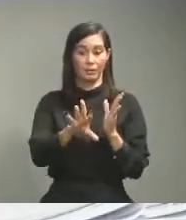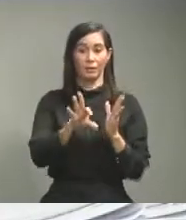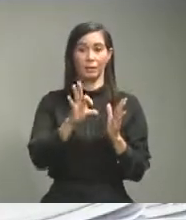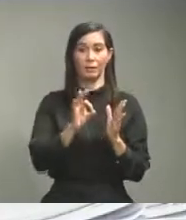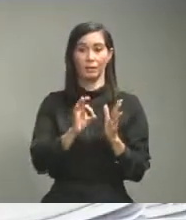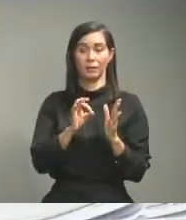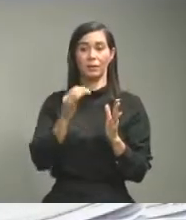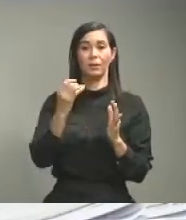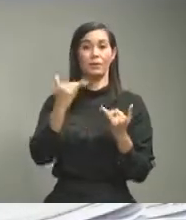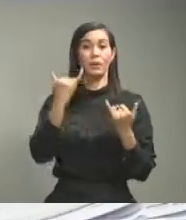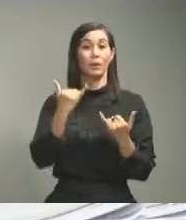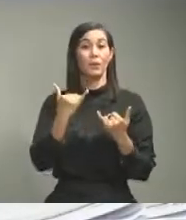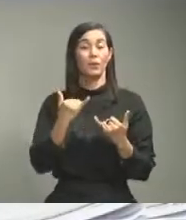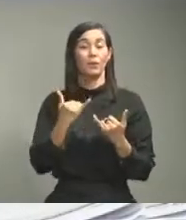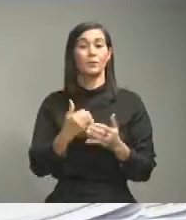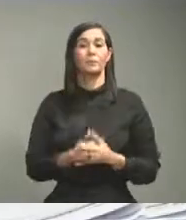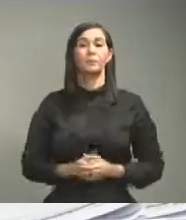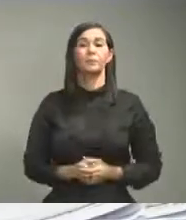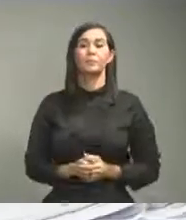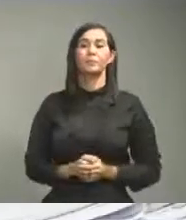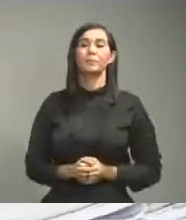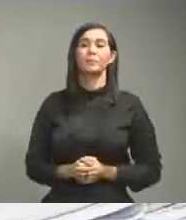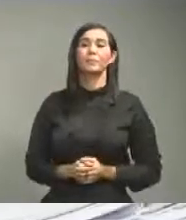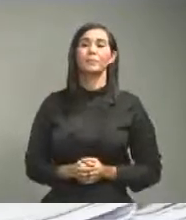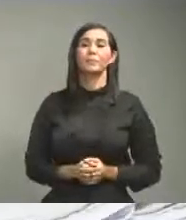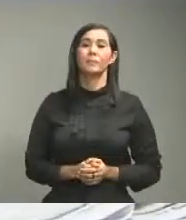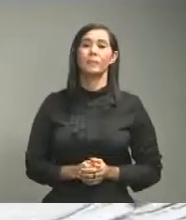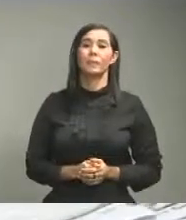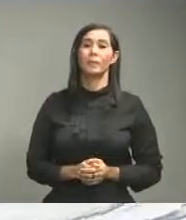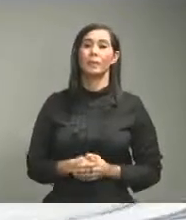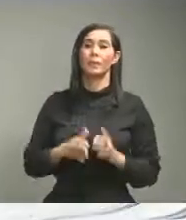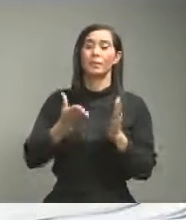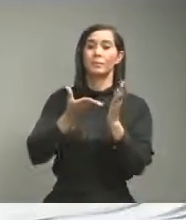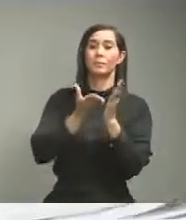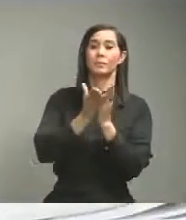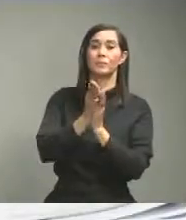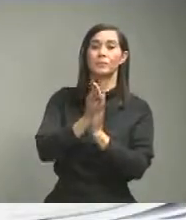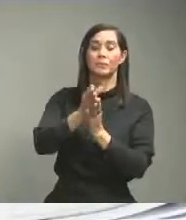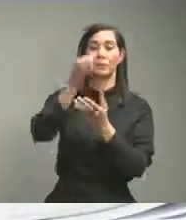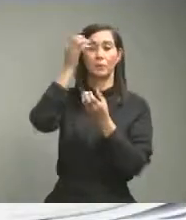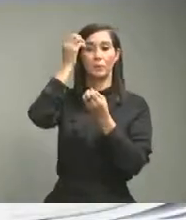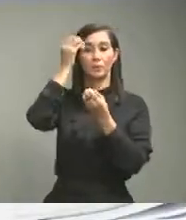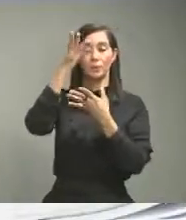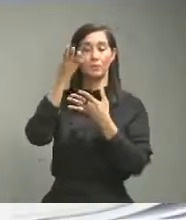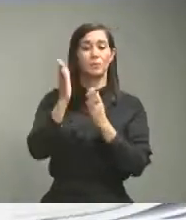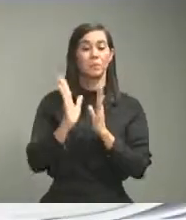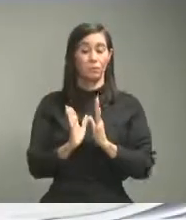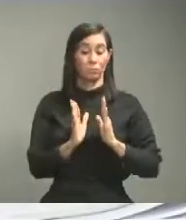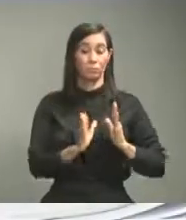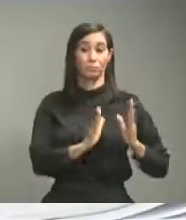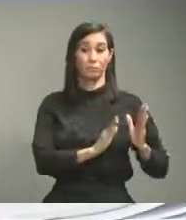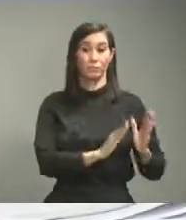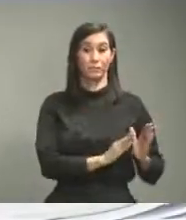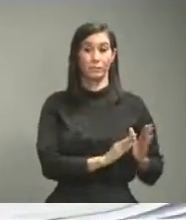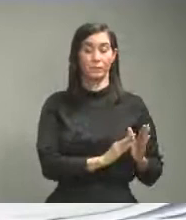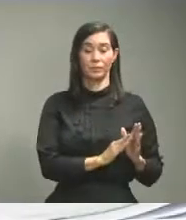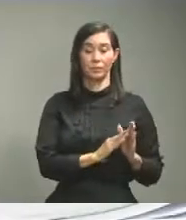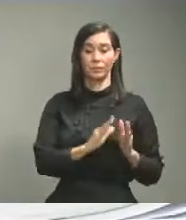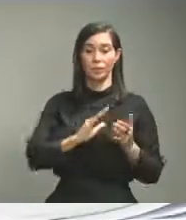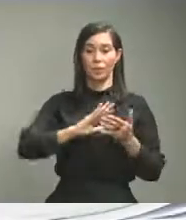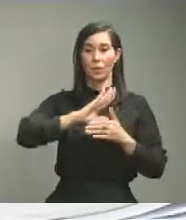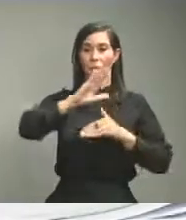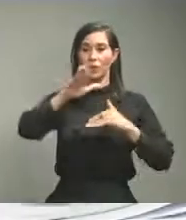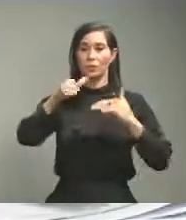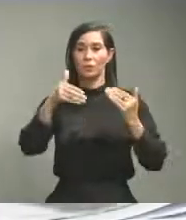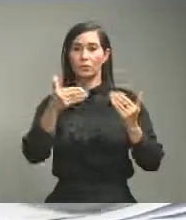hasta el día de hoy lo vamos a ver en un informe general que estamos preparando una vez pasada todas